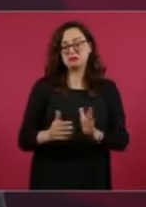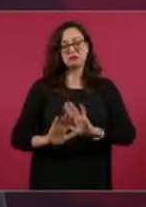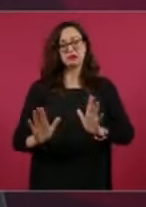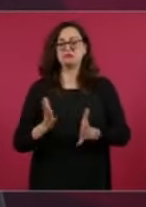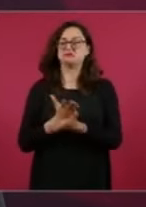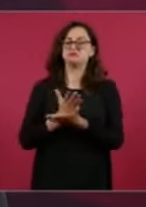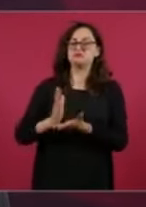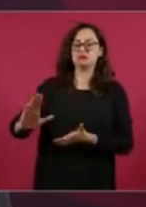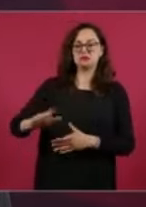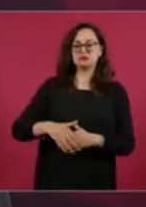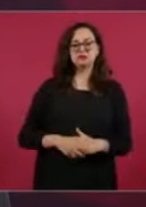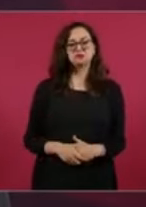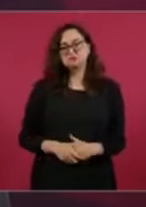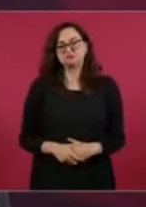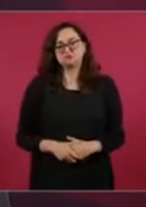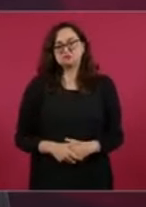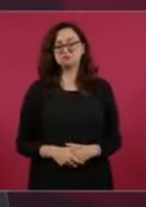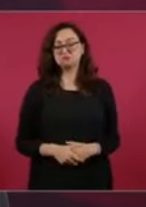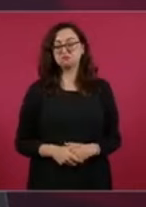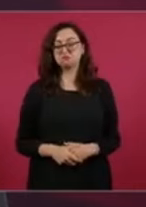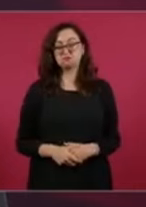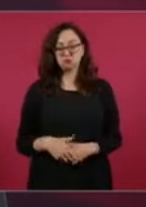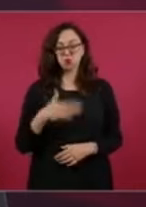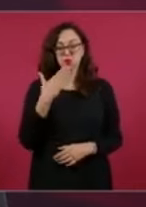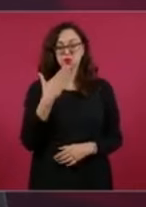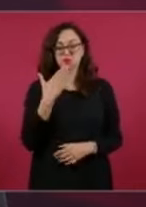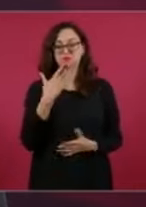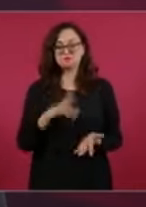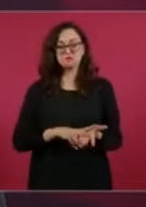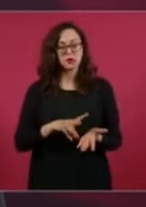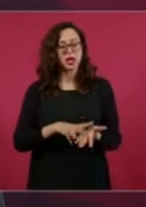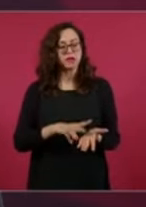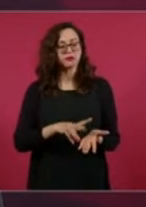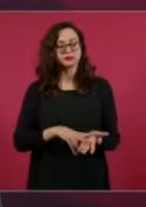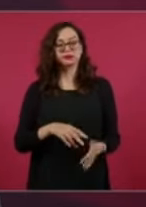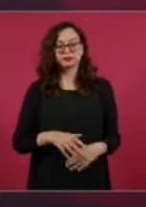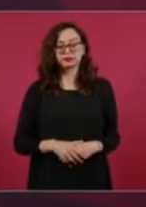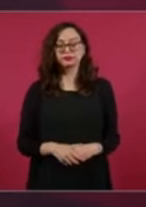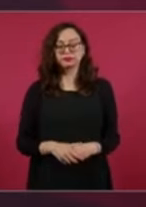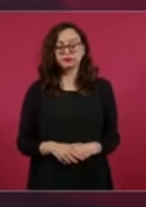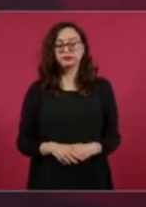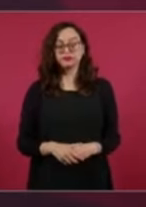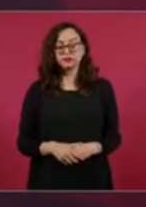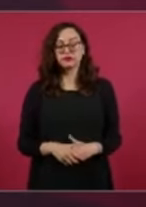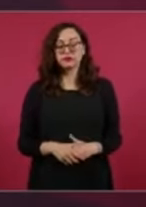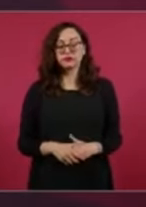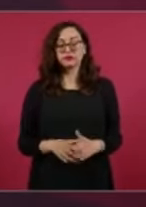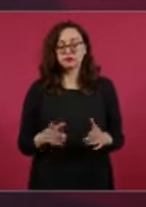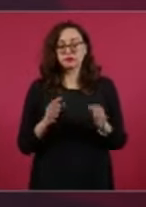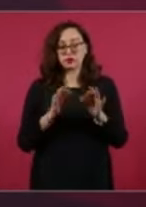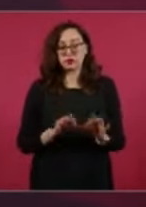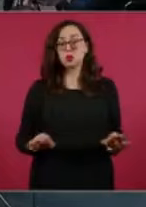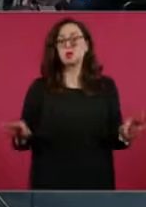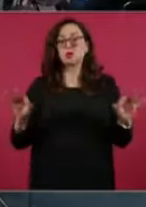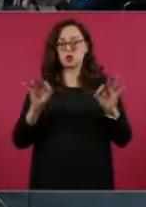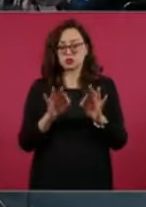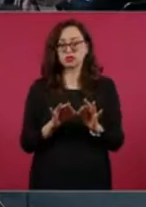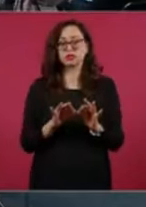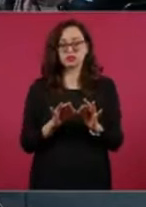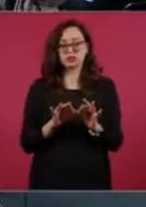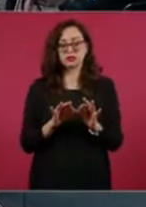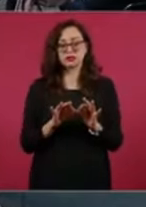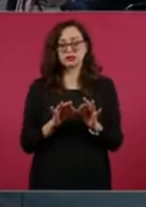Sí, todo es válido, ¿no? Yo creo que sí es importante que ellos